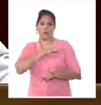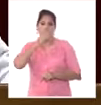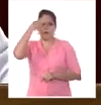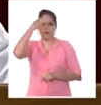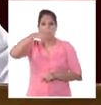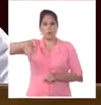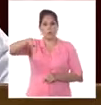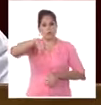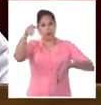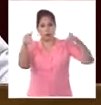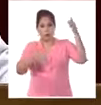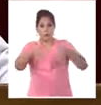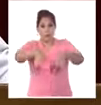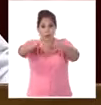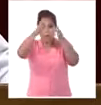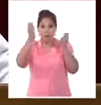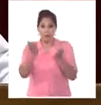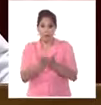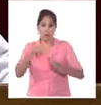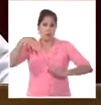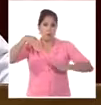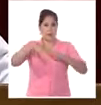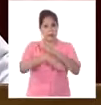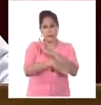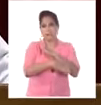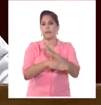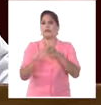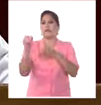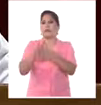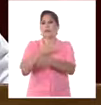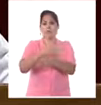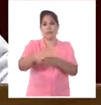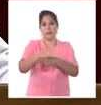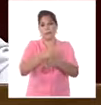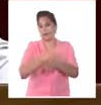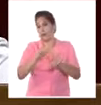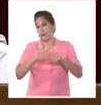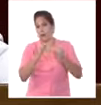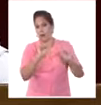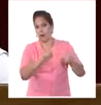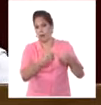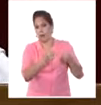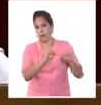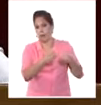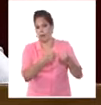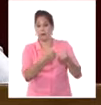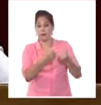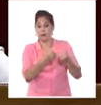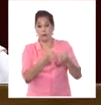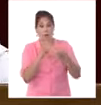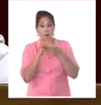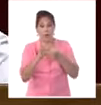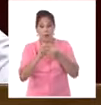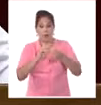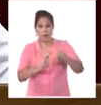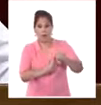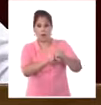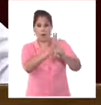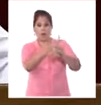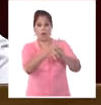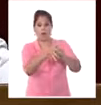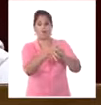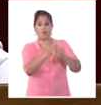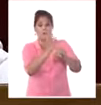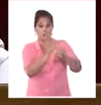El mundo vive una crisis sistémica y multidimensional del capitalismo, agravado por la pandemia de la COVID-19